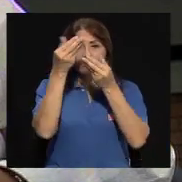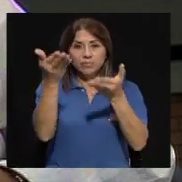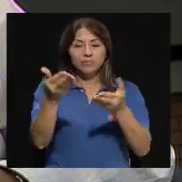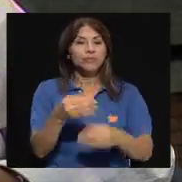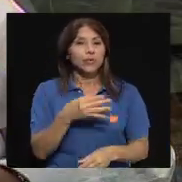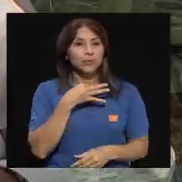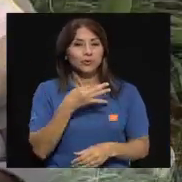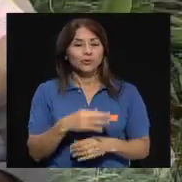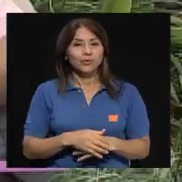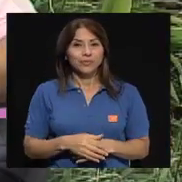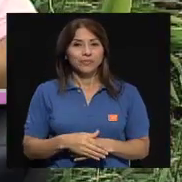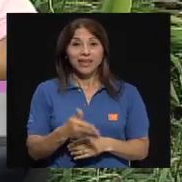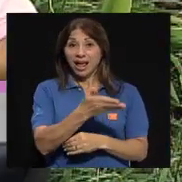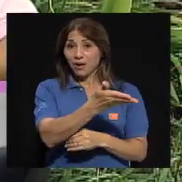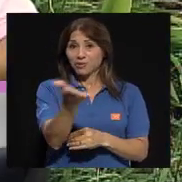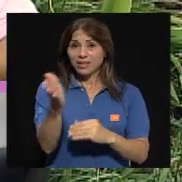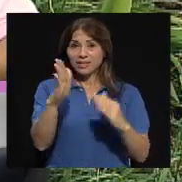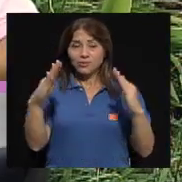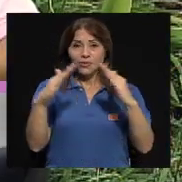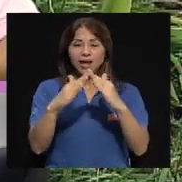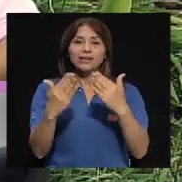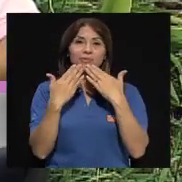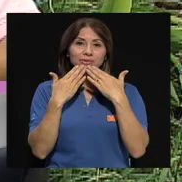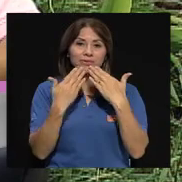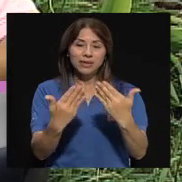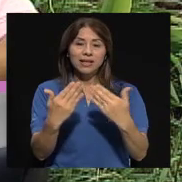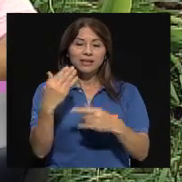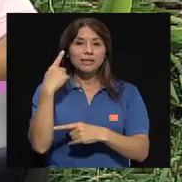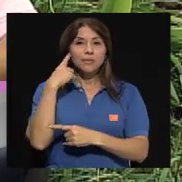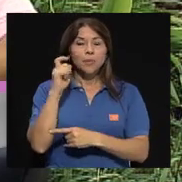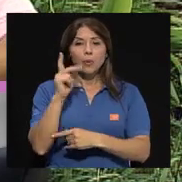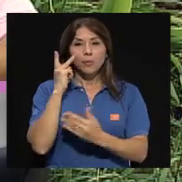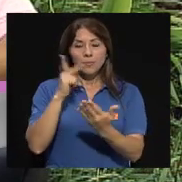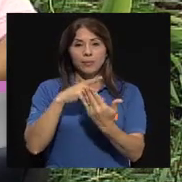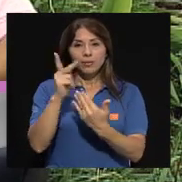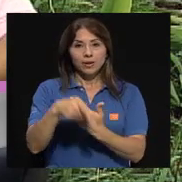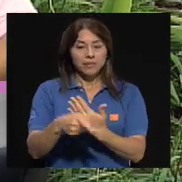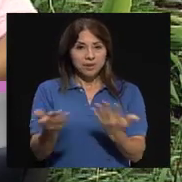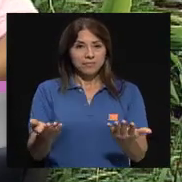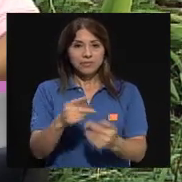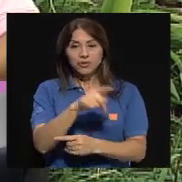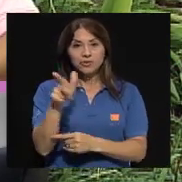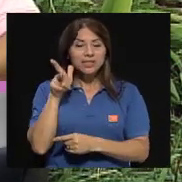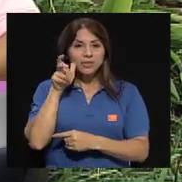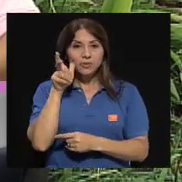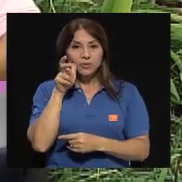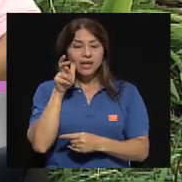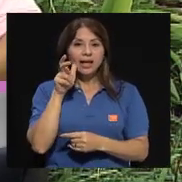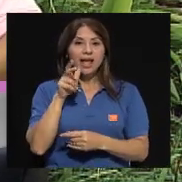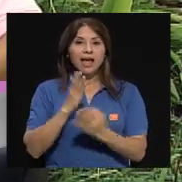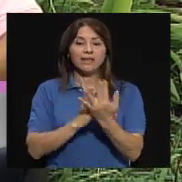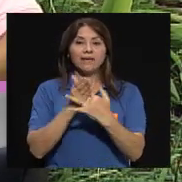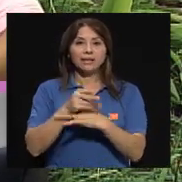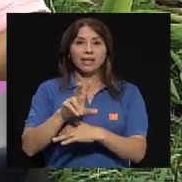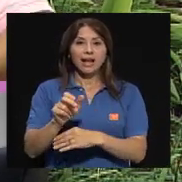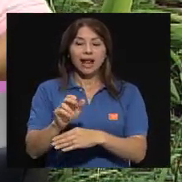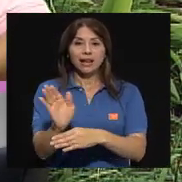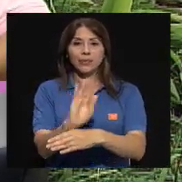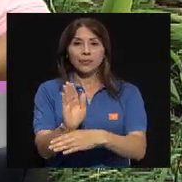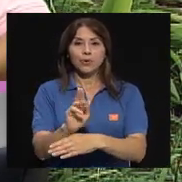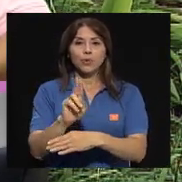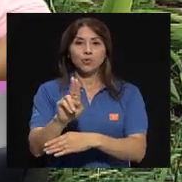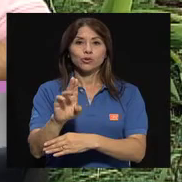conocimientos. Mucho gusto. Y a ustedes en sus hogares, muchísimas gracias por su sintonía, que nos ven, que nos escuchan por canal